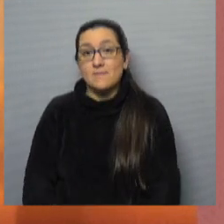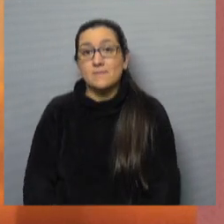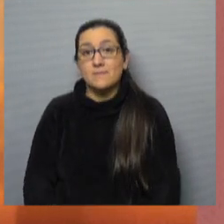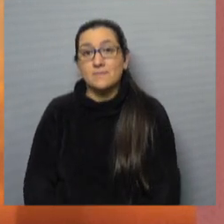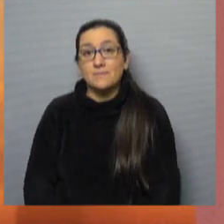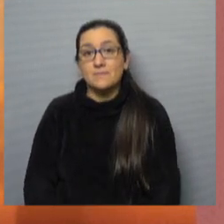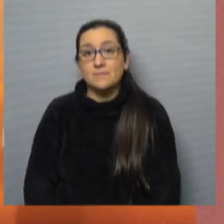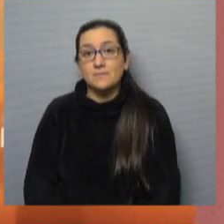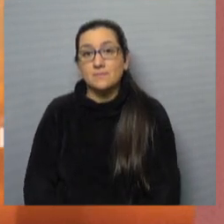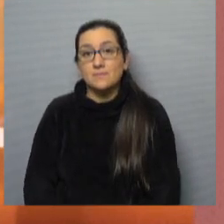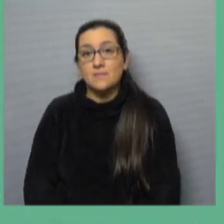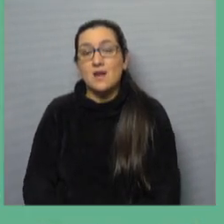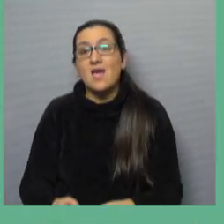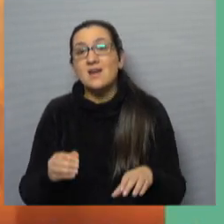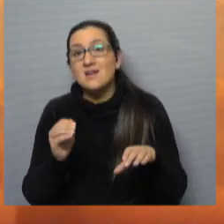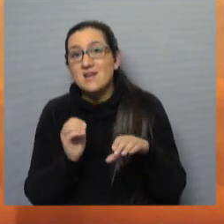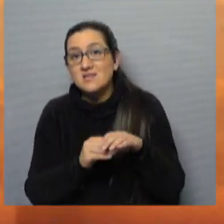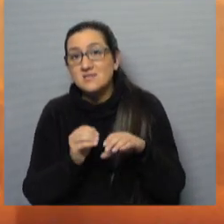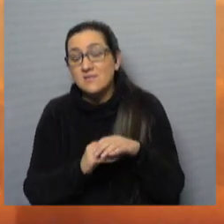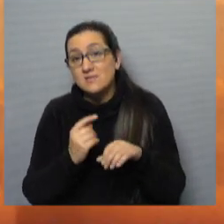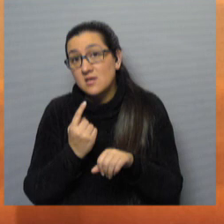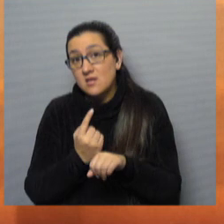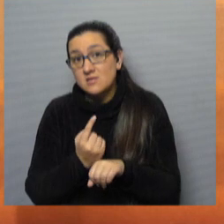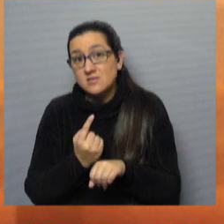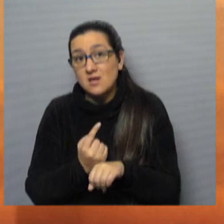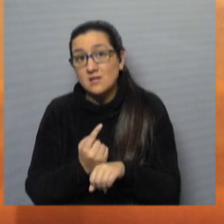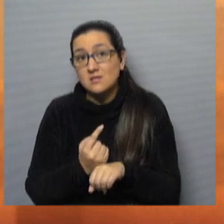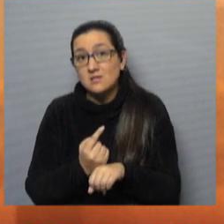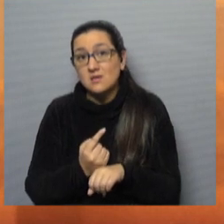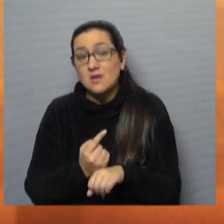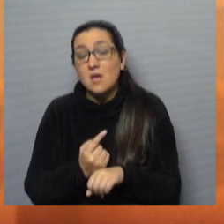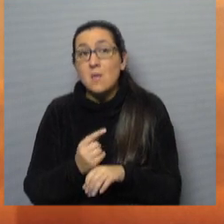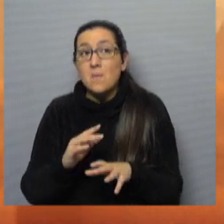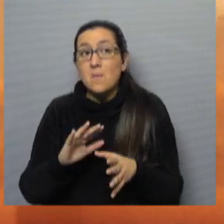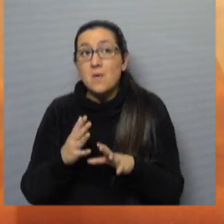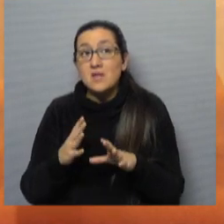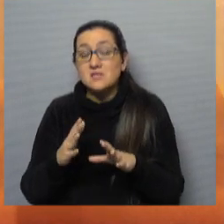las reservas iniciales parecen haberse atenuado